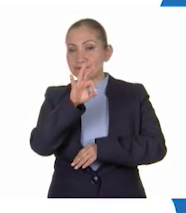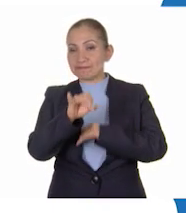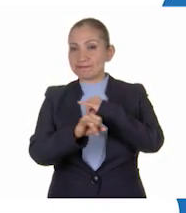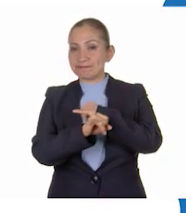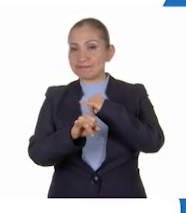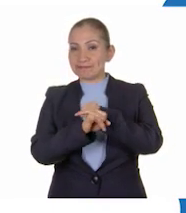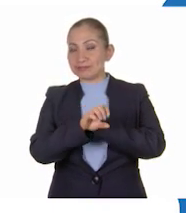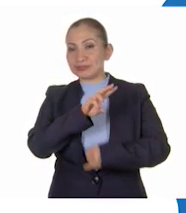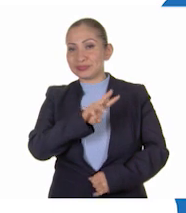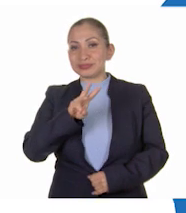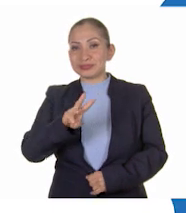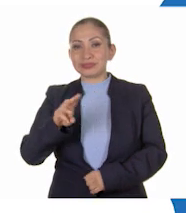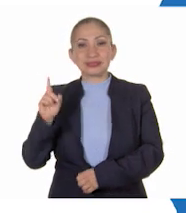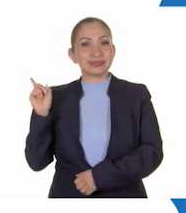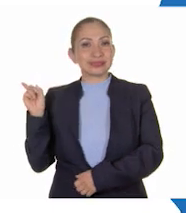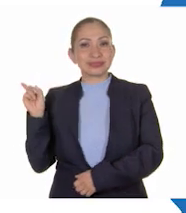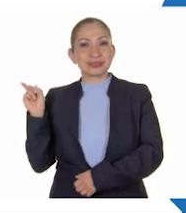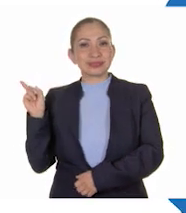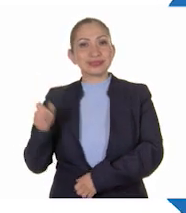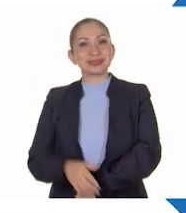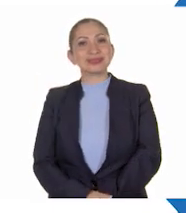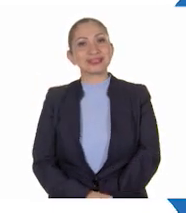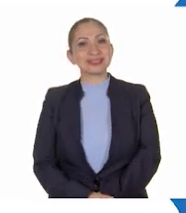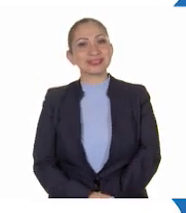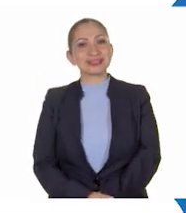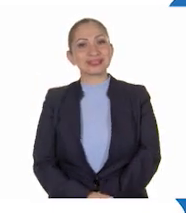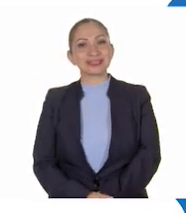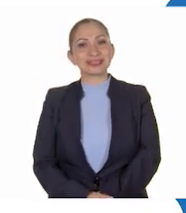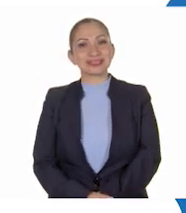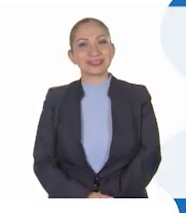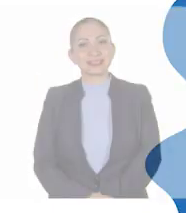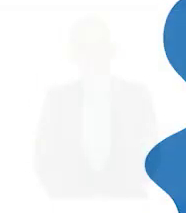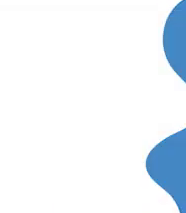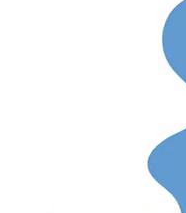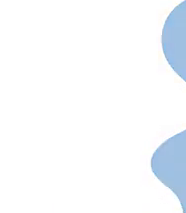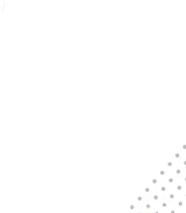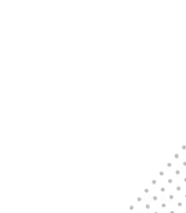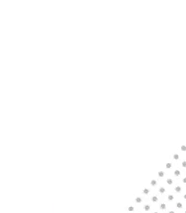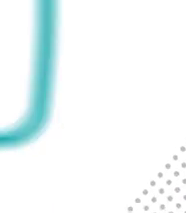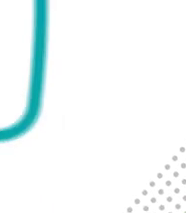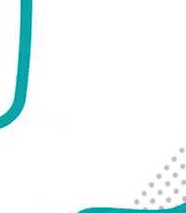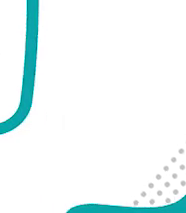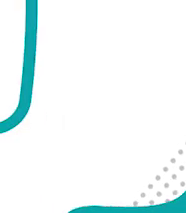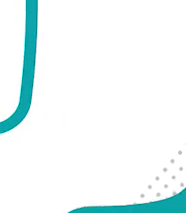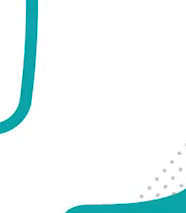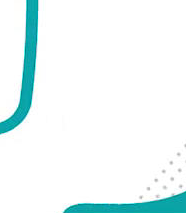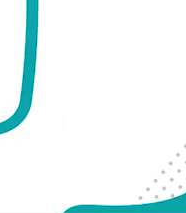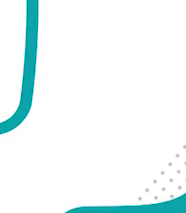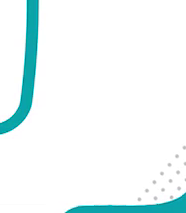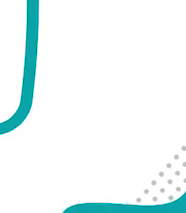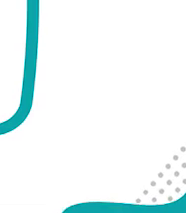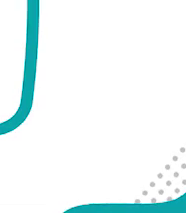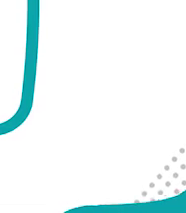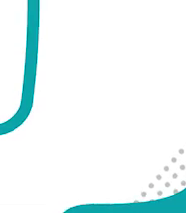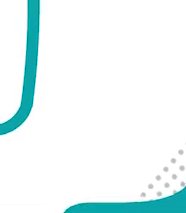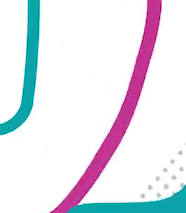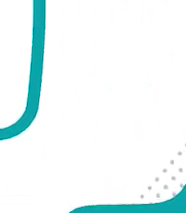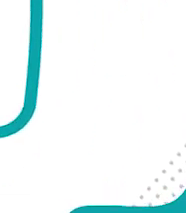en la siguiente liga. Aprende en Casa.cep.gov.mx Aprende